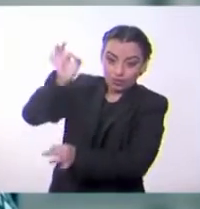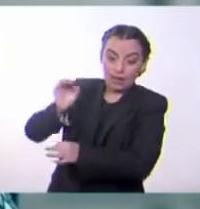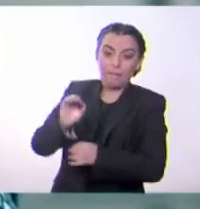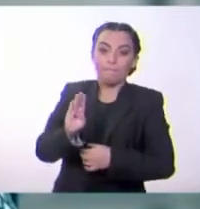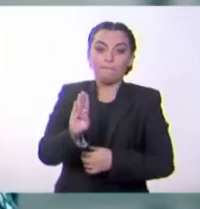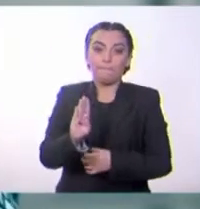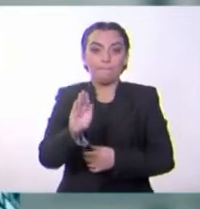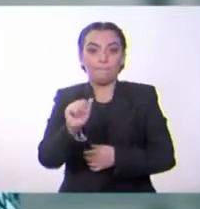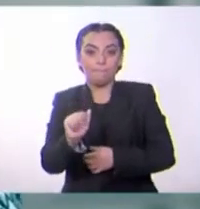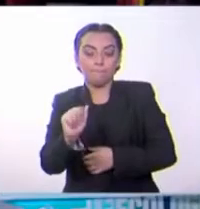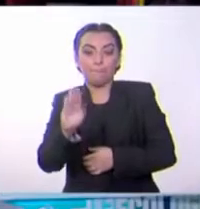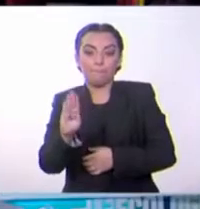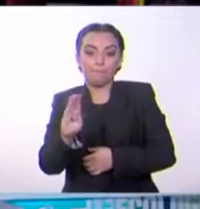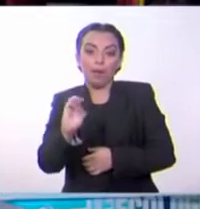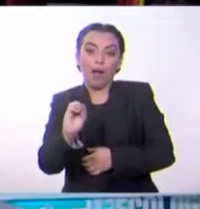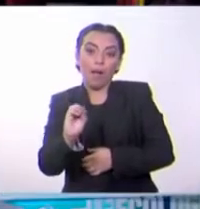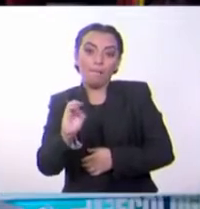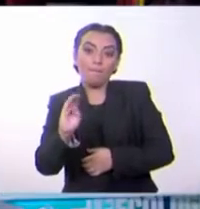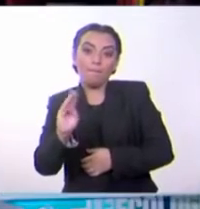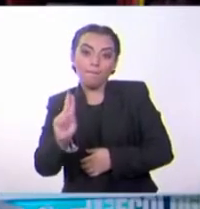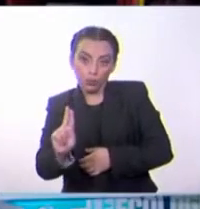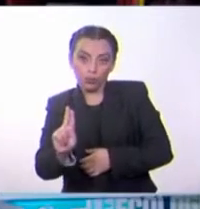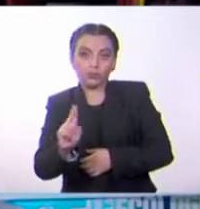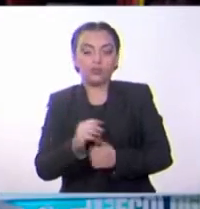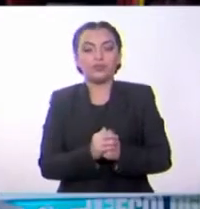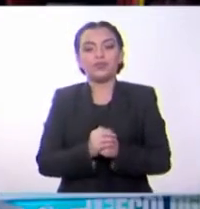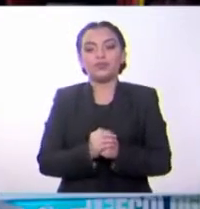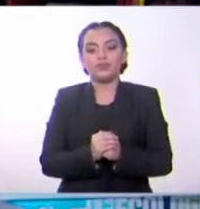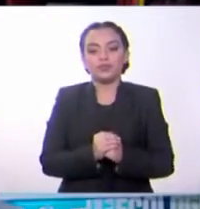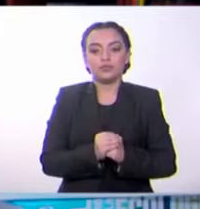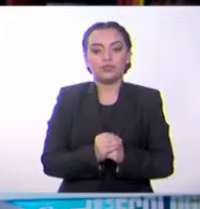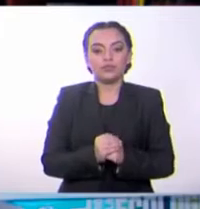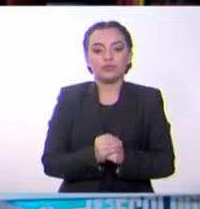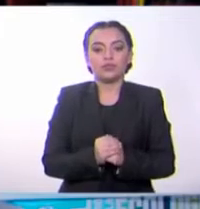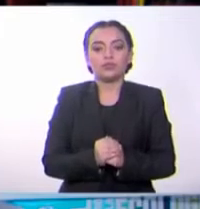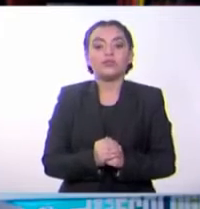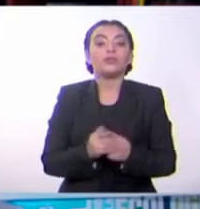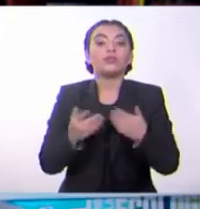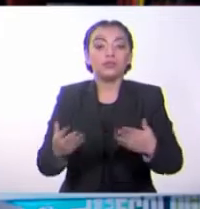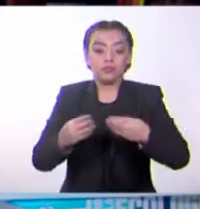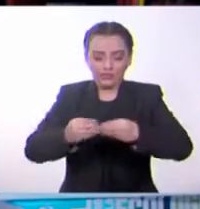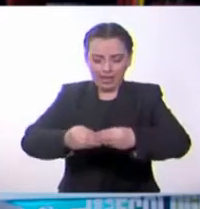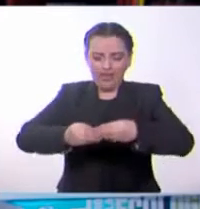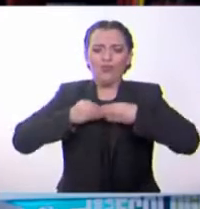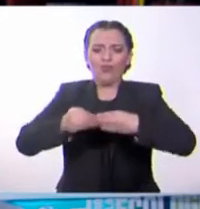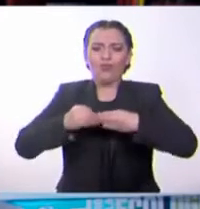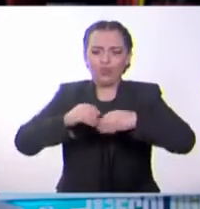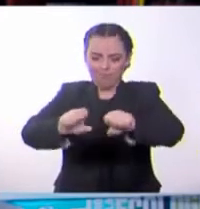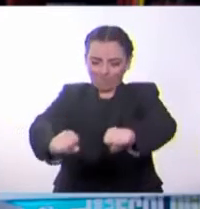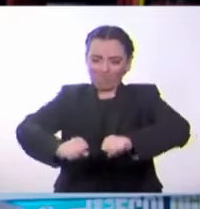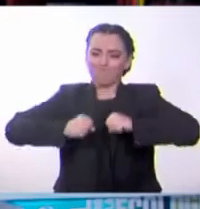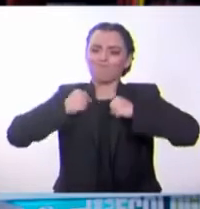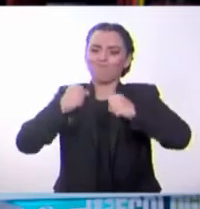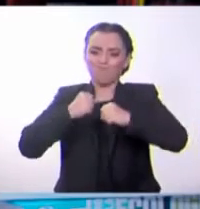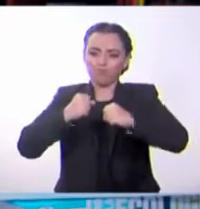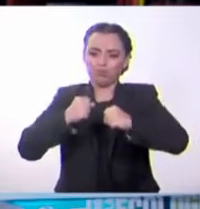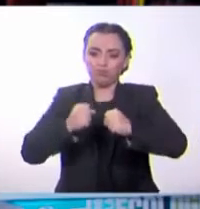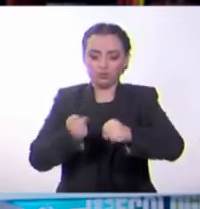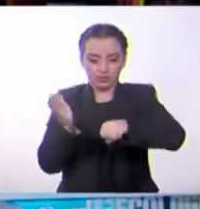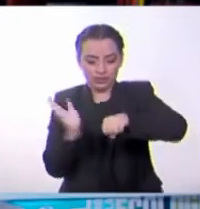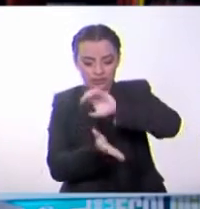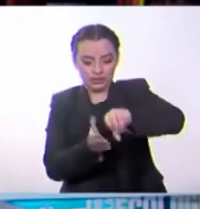solo tiene ese superpoder, sino que también lo tiene de la resistencia y de la regeneración. Por lo tanto,